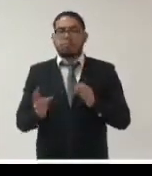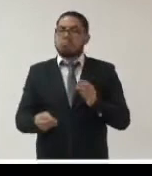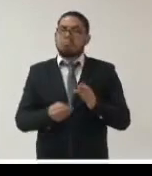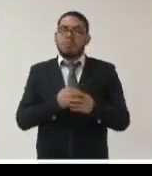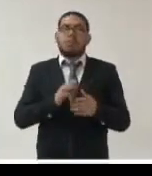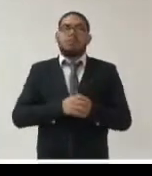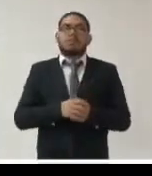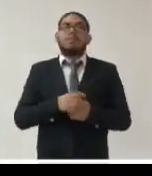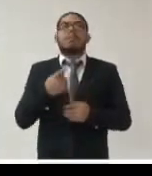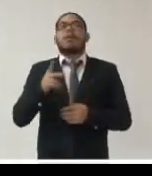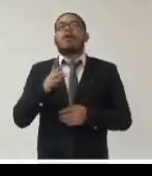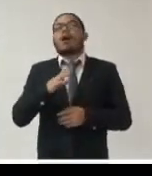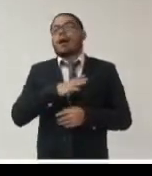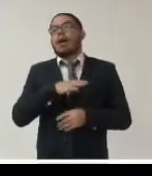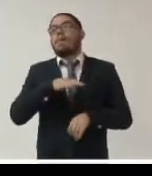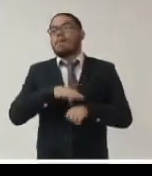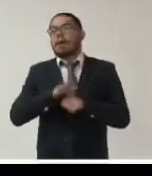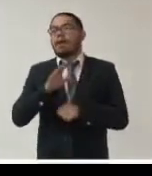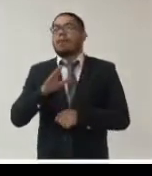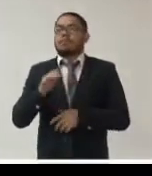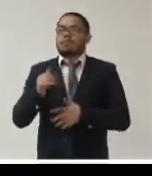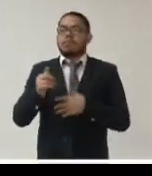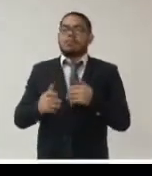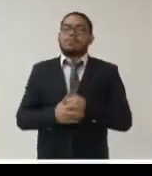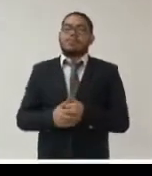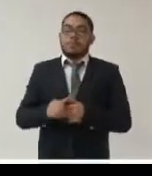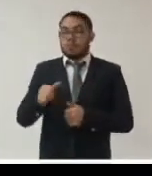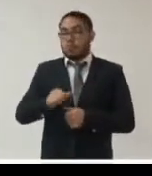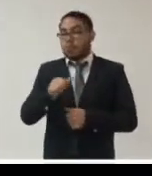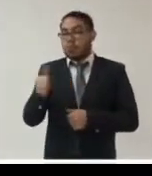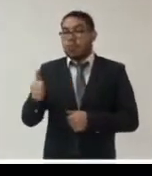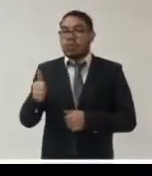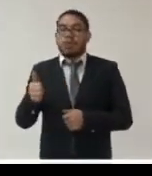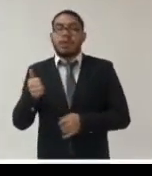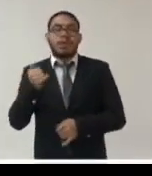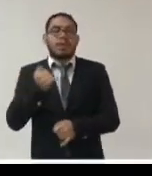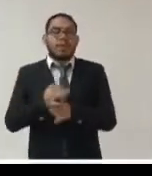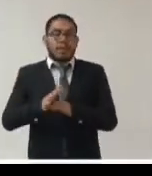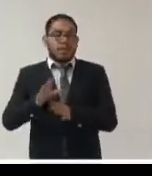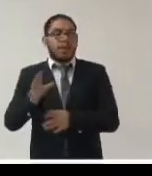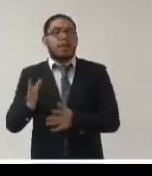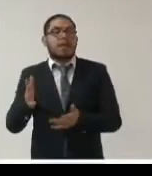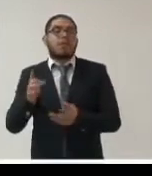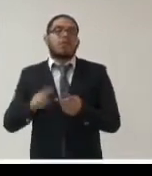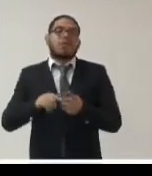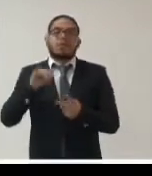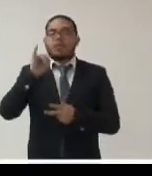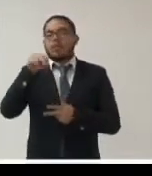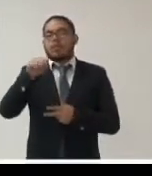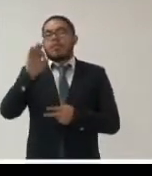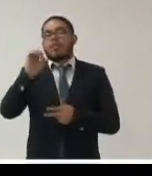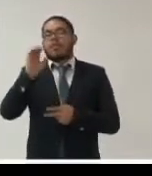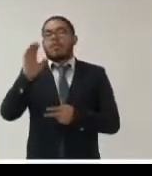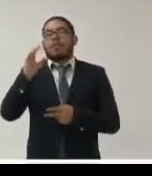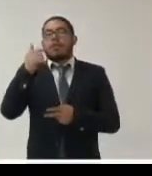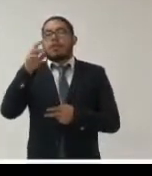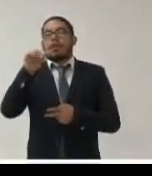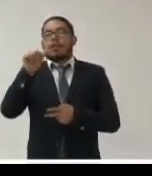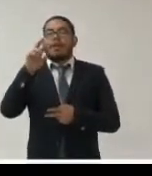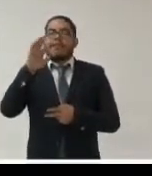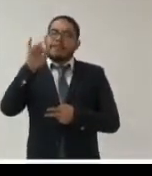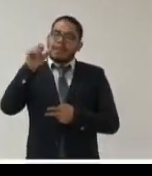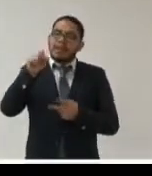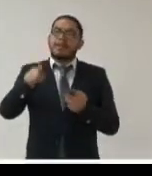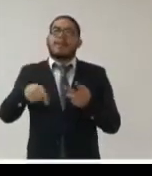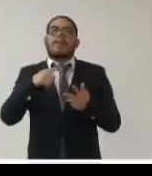además también encontramos en este apartado otros contenidos de importancia como infografías estados de las respuestas